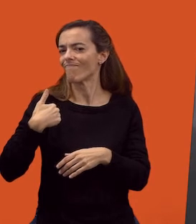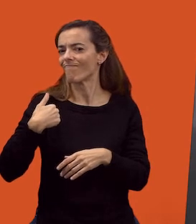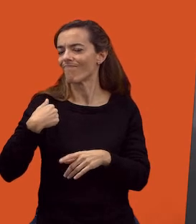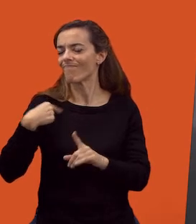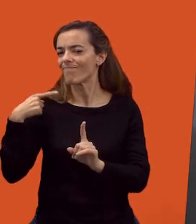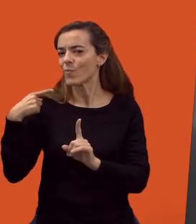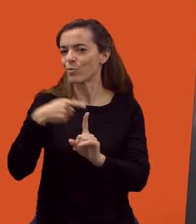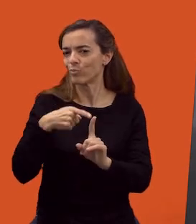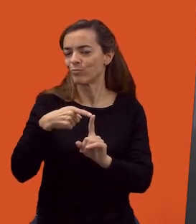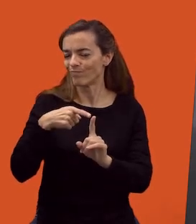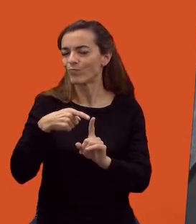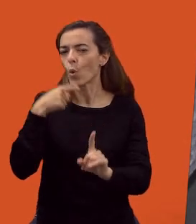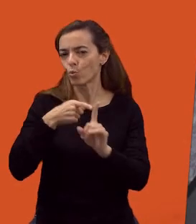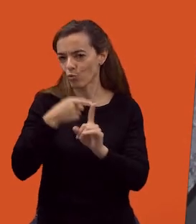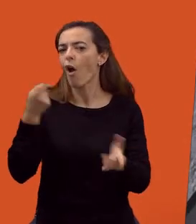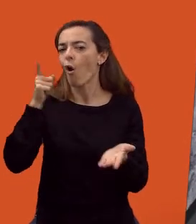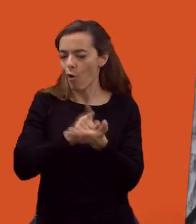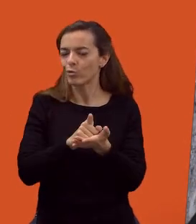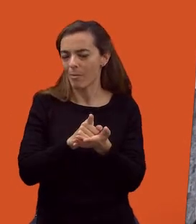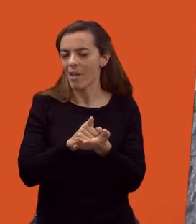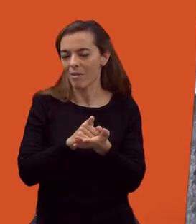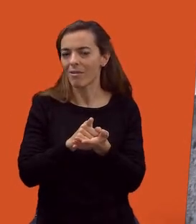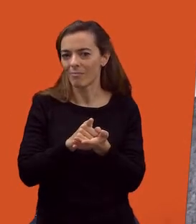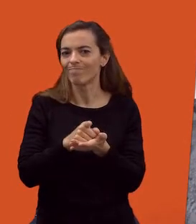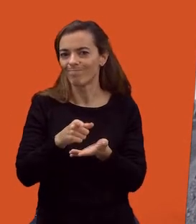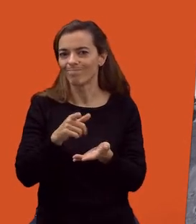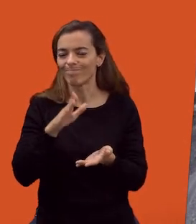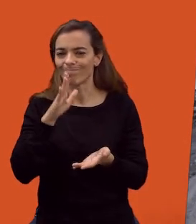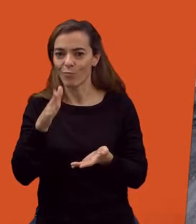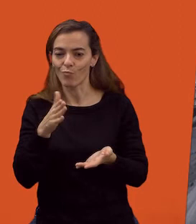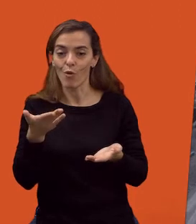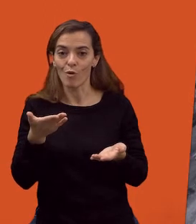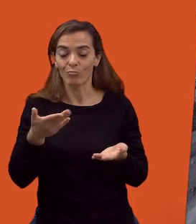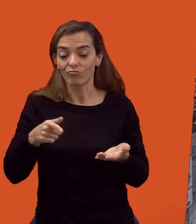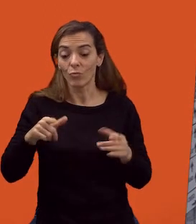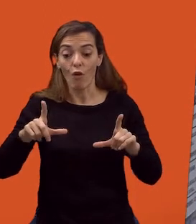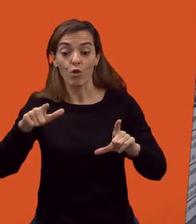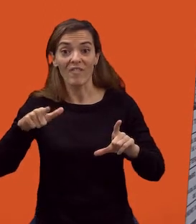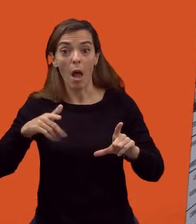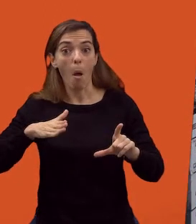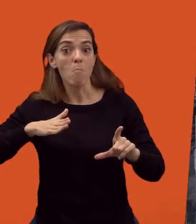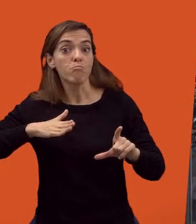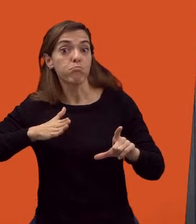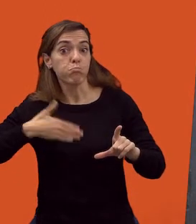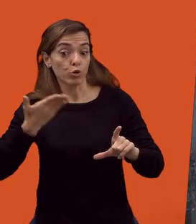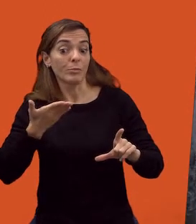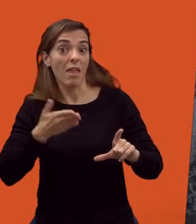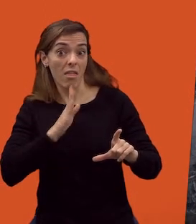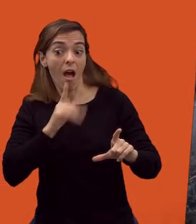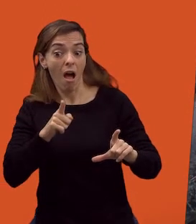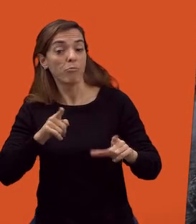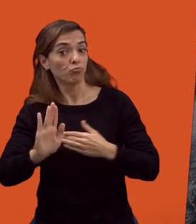utilizar esta posibilidad que ofrece la fotografía y que es